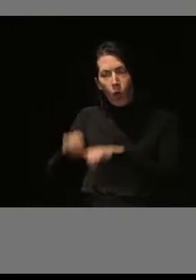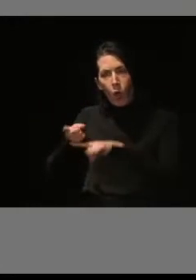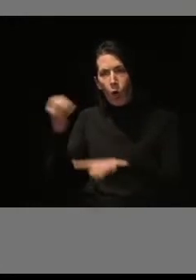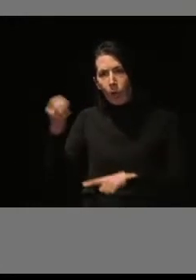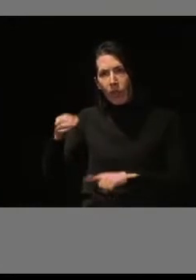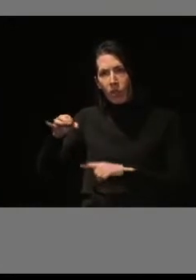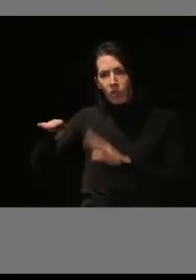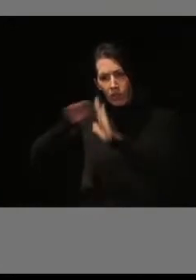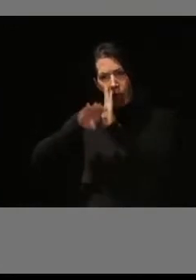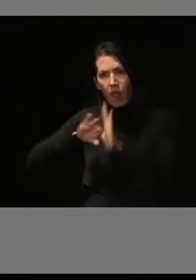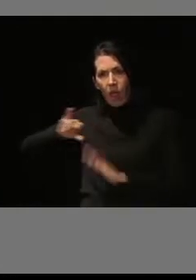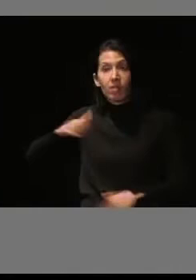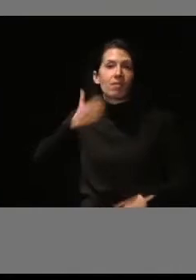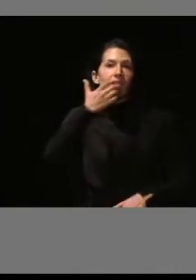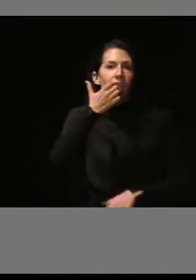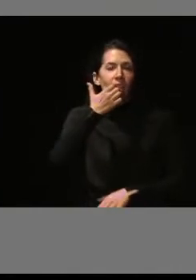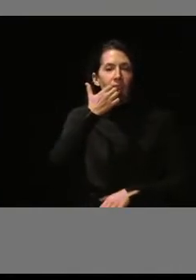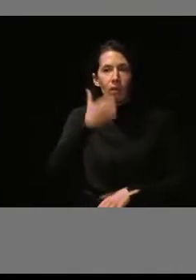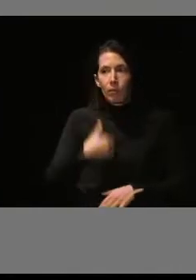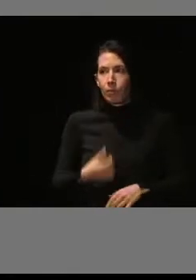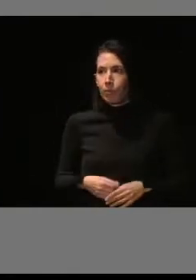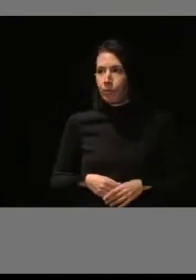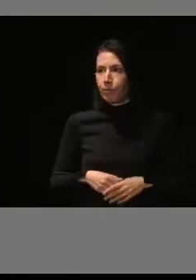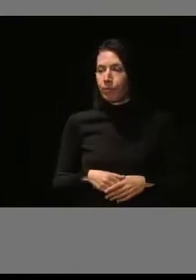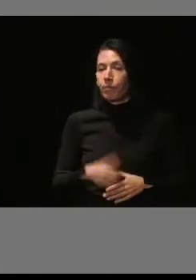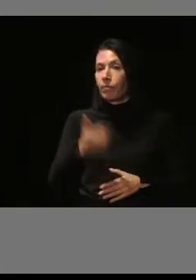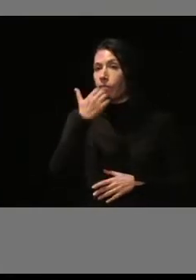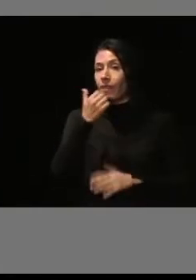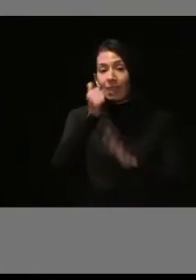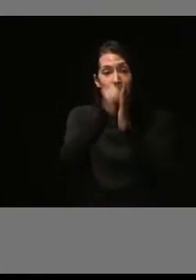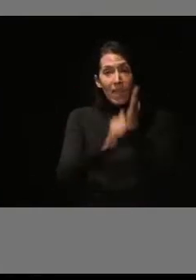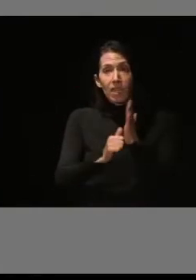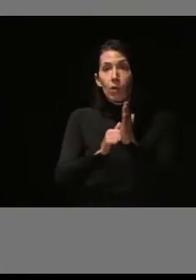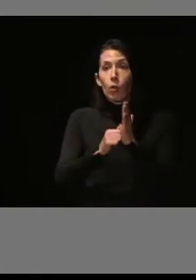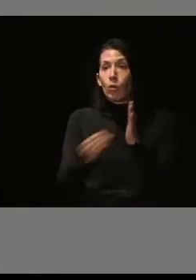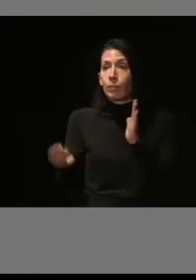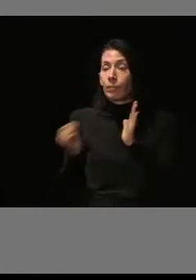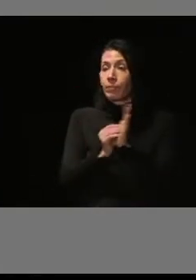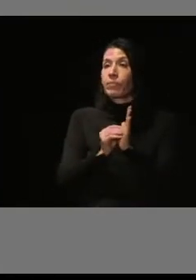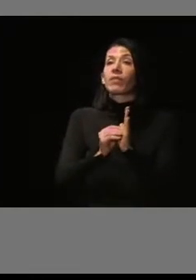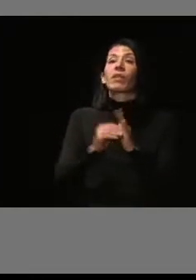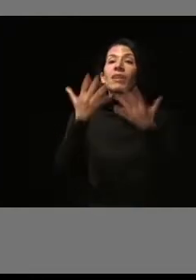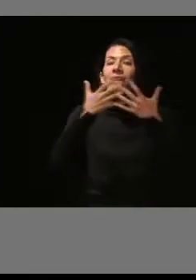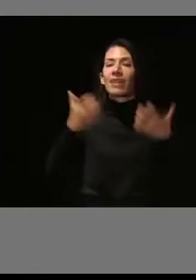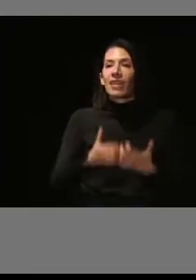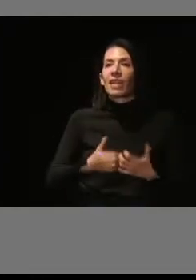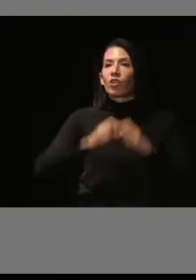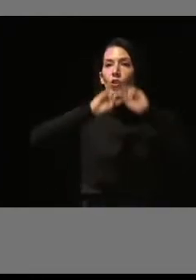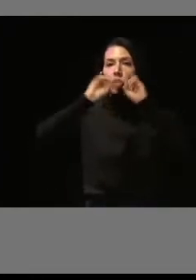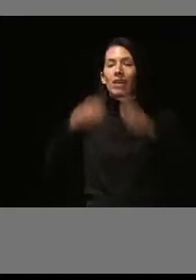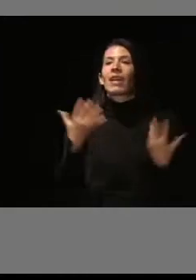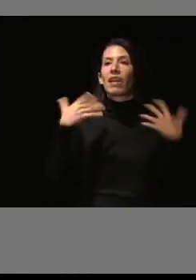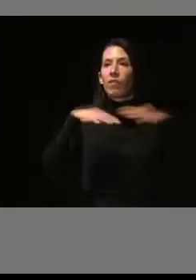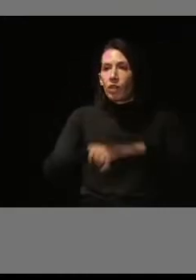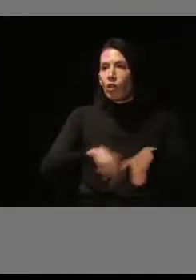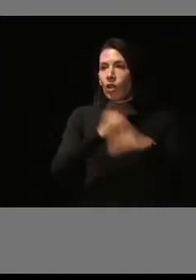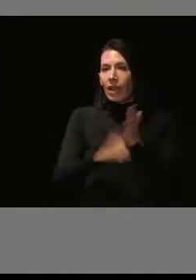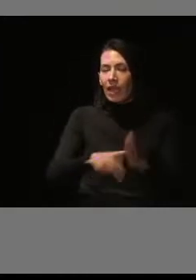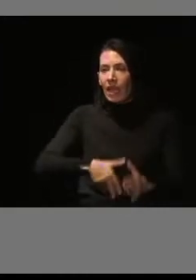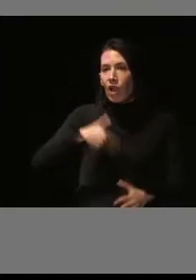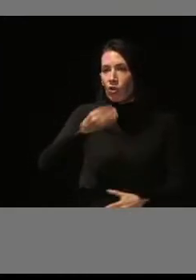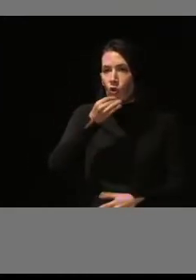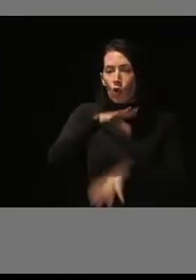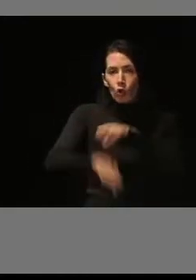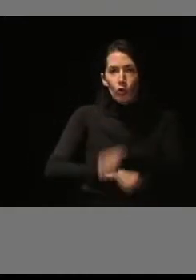un artículo que se ha introducido en el texto refundido de la Ley General de Defensa de Consumidores y Usuarios por la Ley